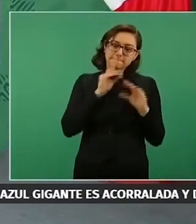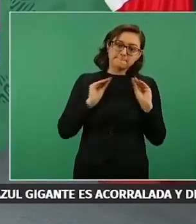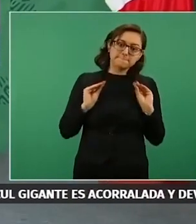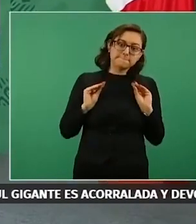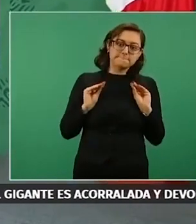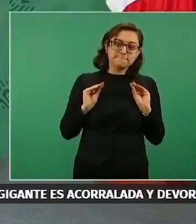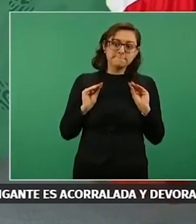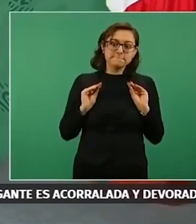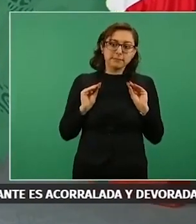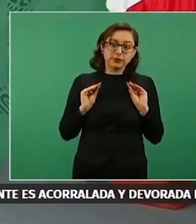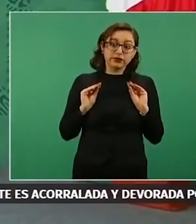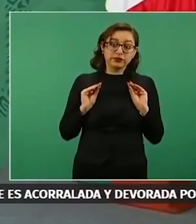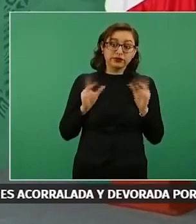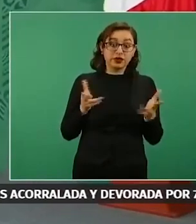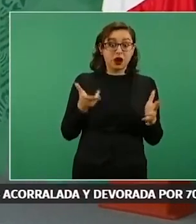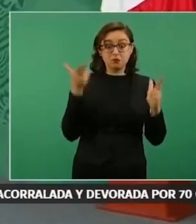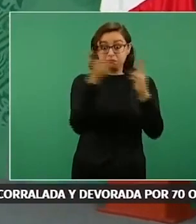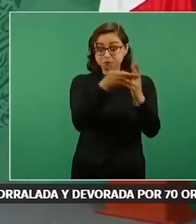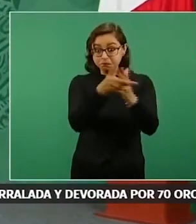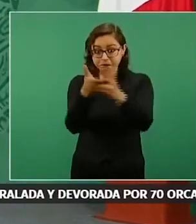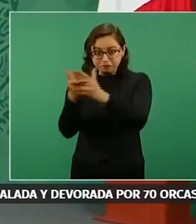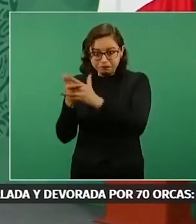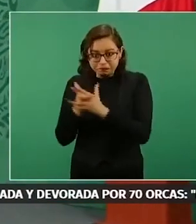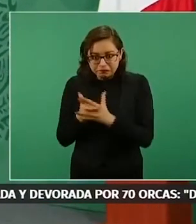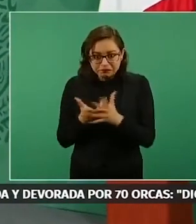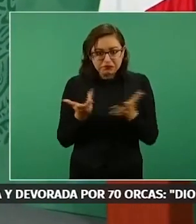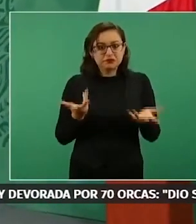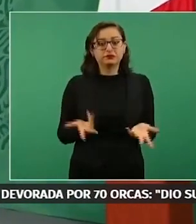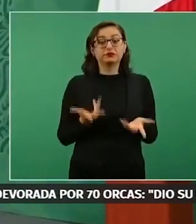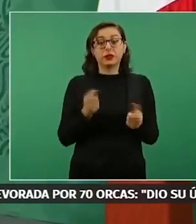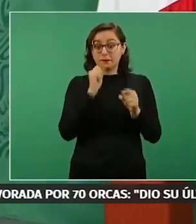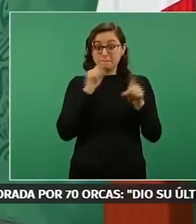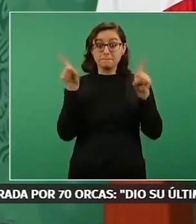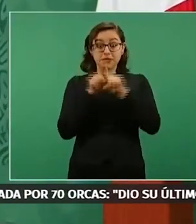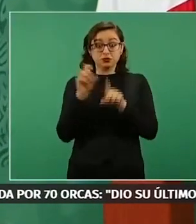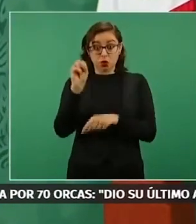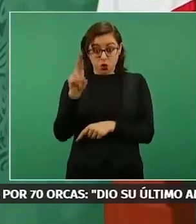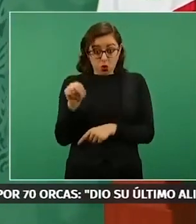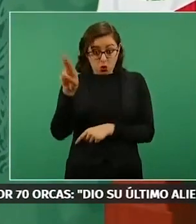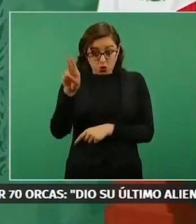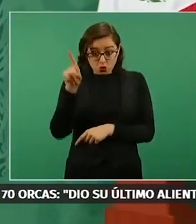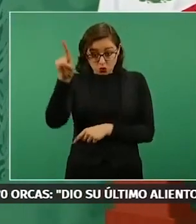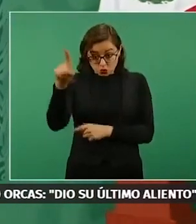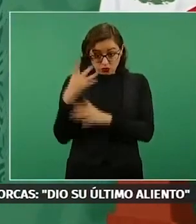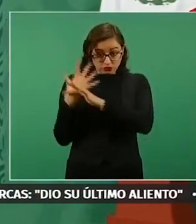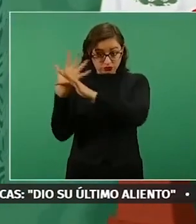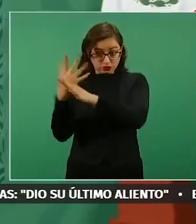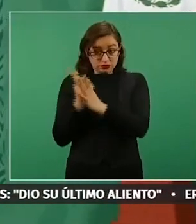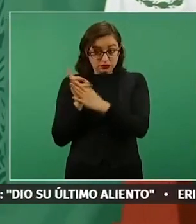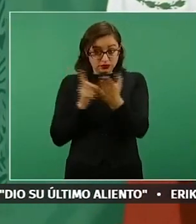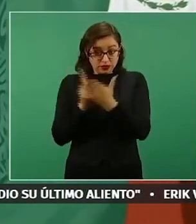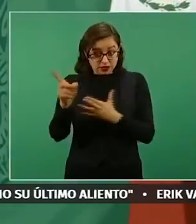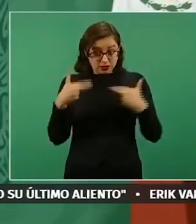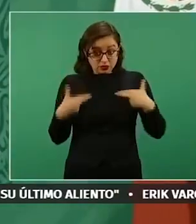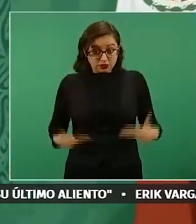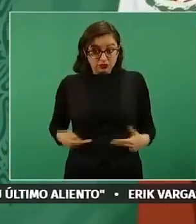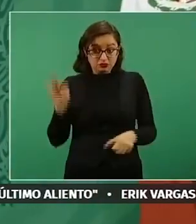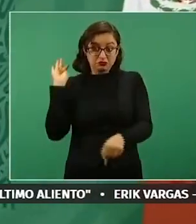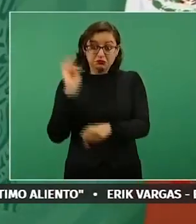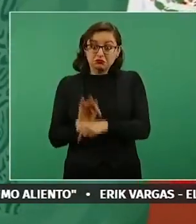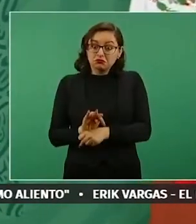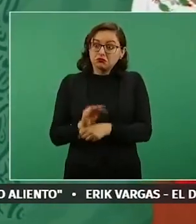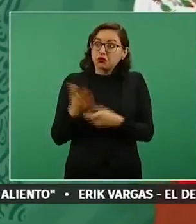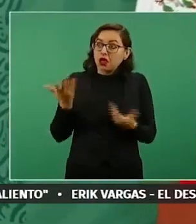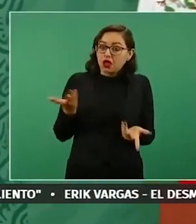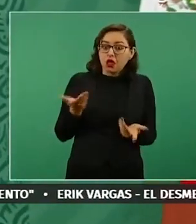incluso los organismos de la ONU, defensores de derechos humanos, de